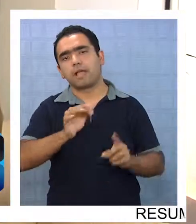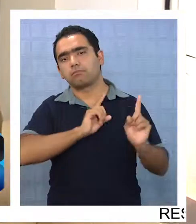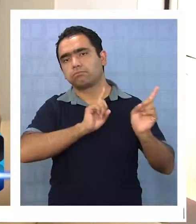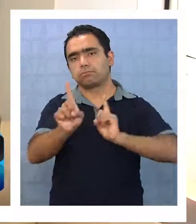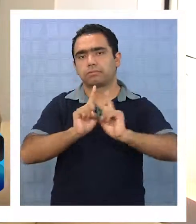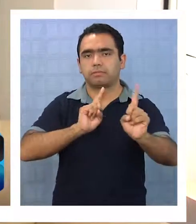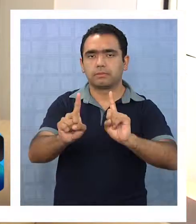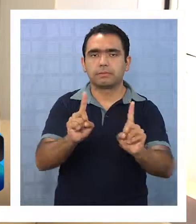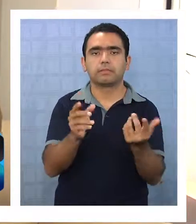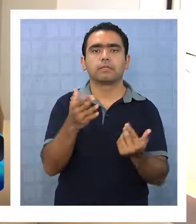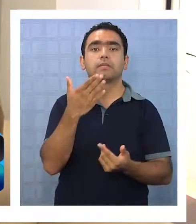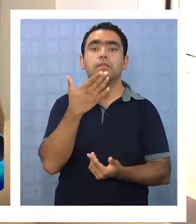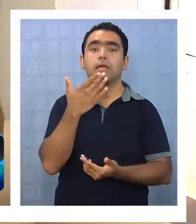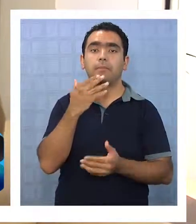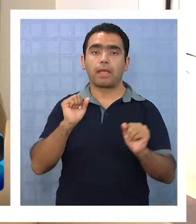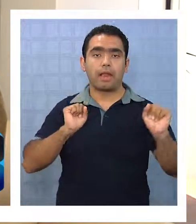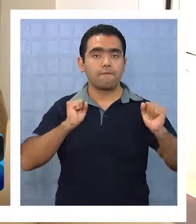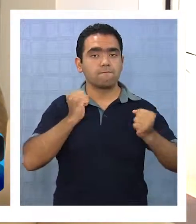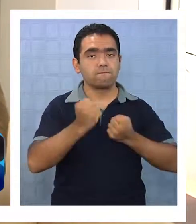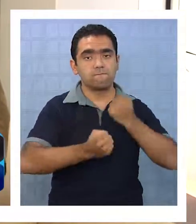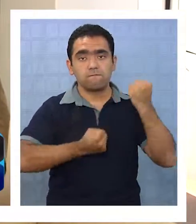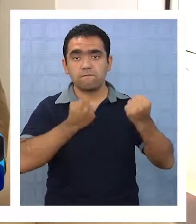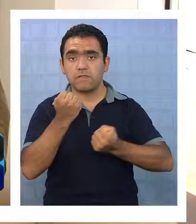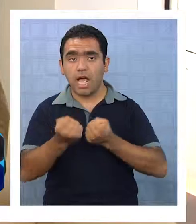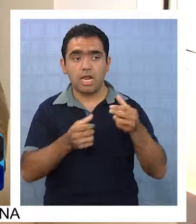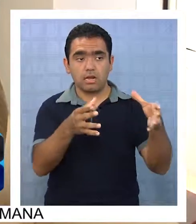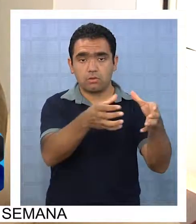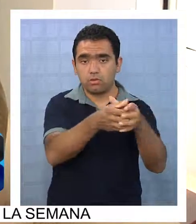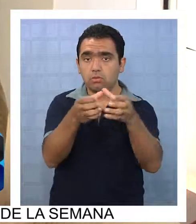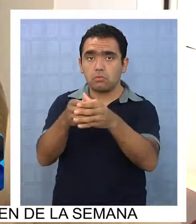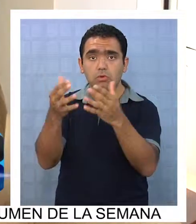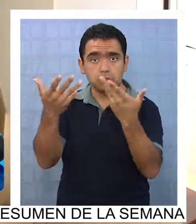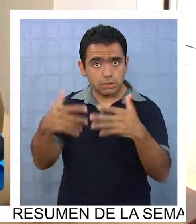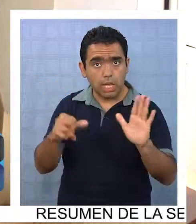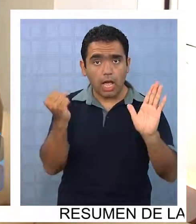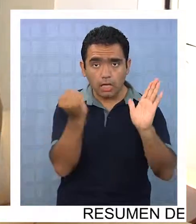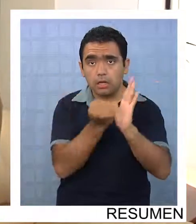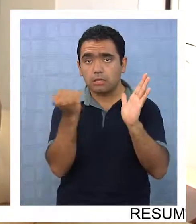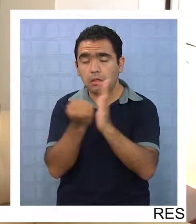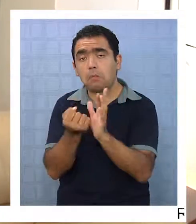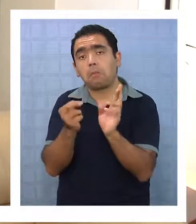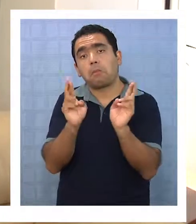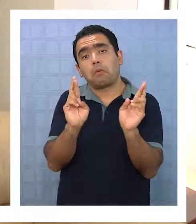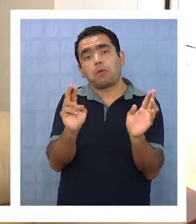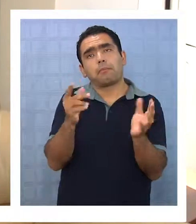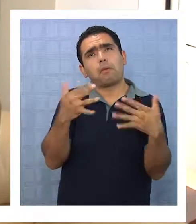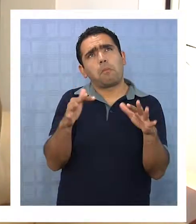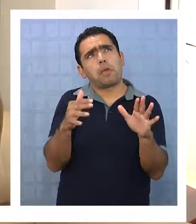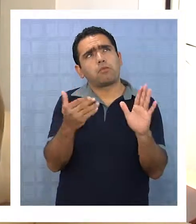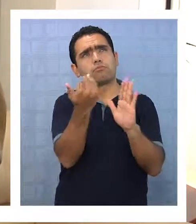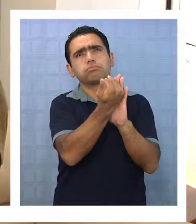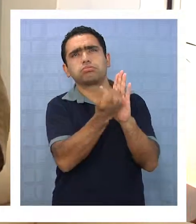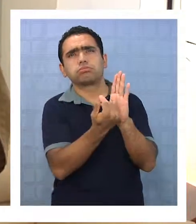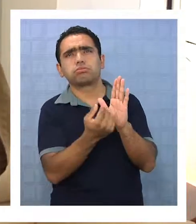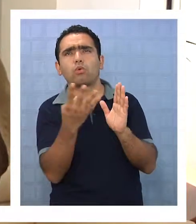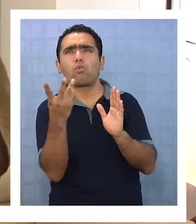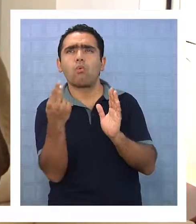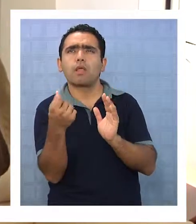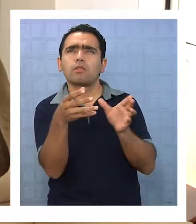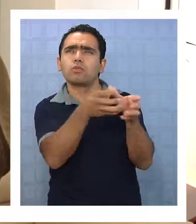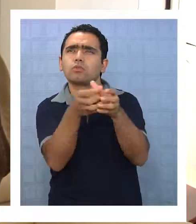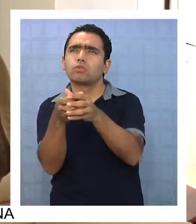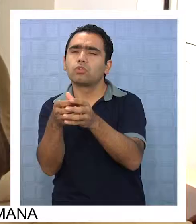esperamos que los bailes religiosos que están acreditados ya en un número de más de 200, 203 bailes están